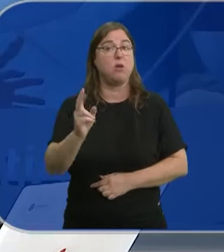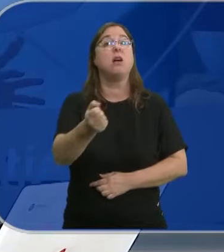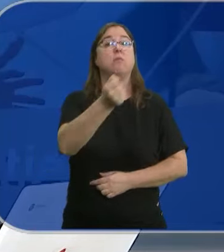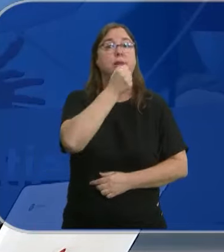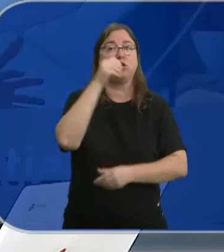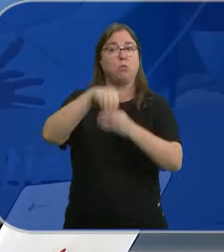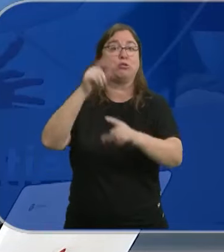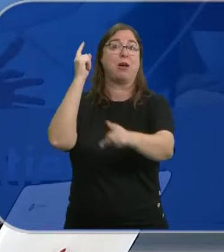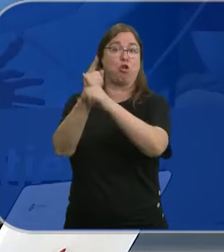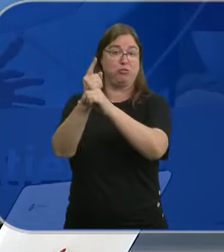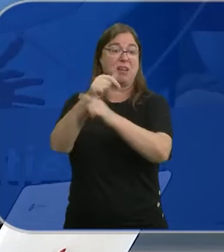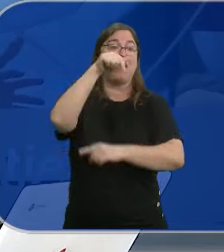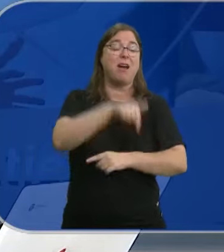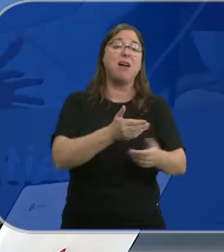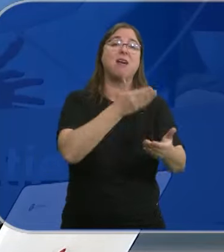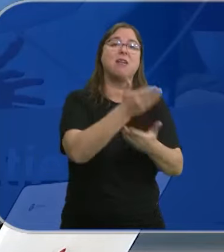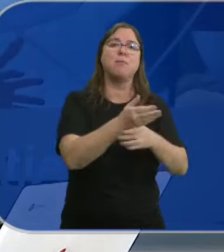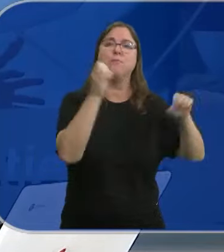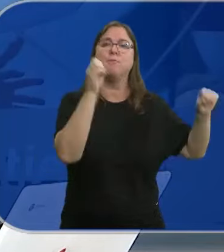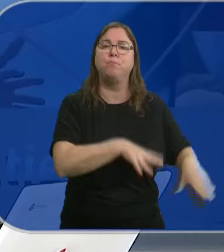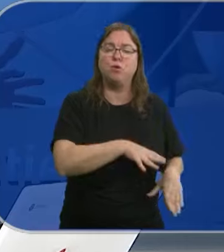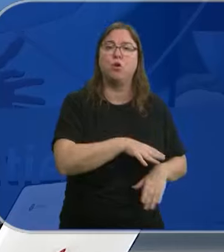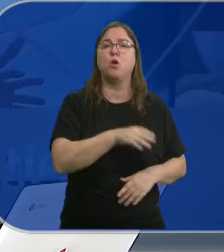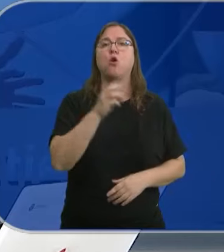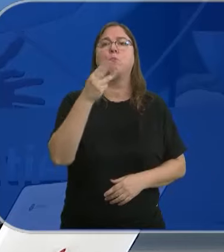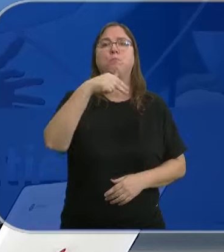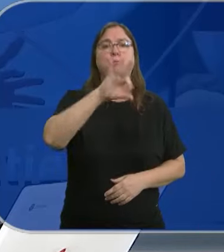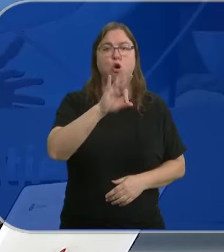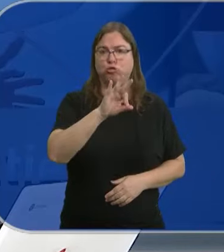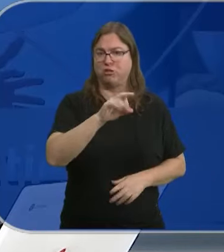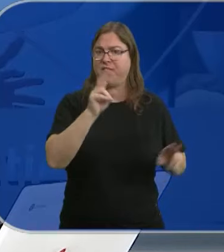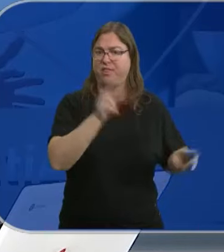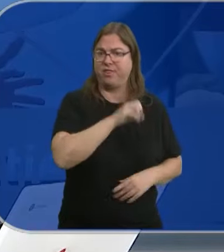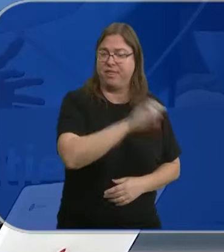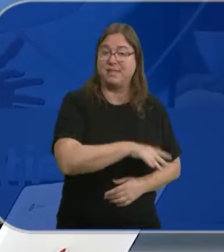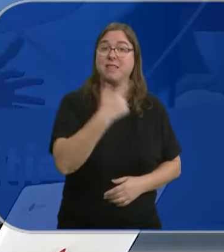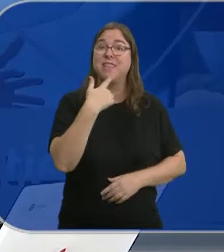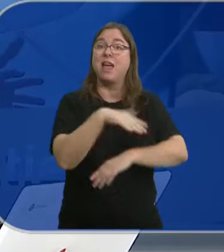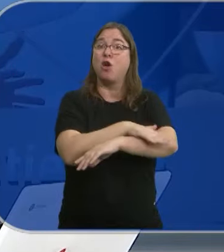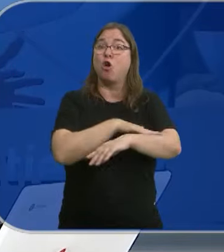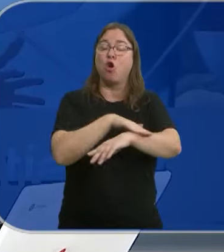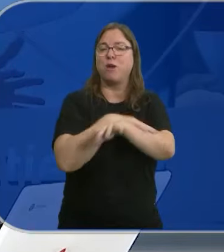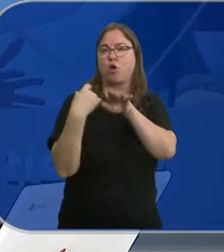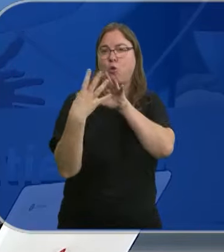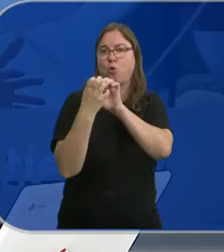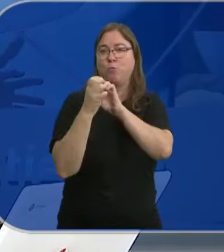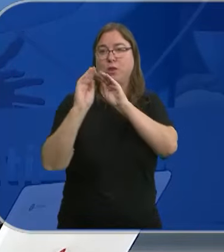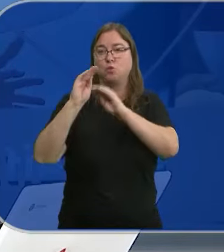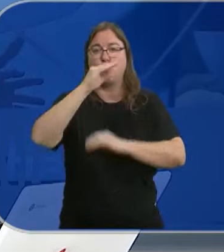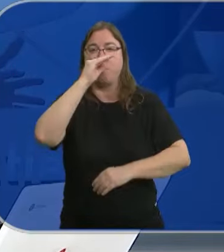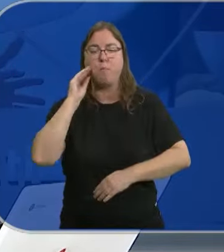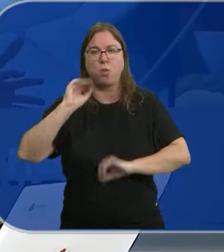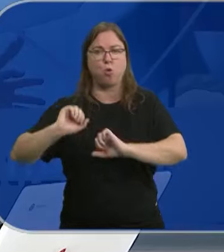Estrasburgo, mientras aquí ha pedido el cese del popular Esteban González Pons. Este ha asegurado que el Gobierno es cómplice del golpe de Estado de Maduro,